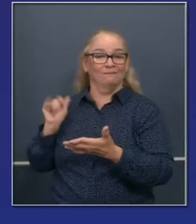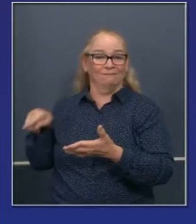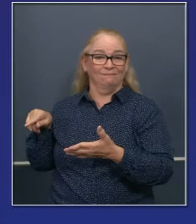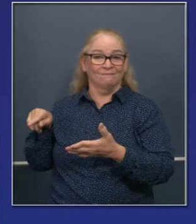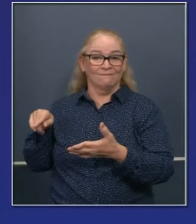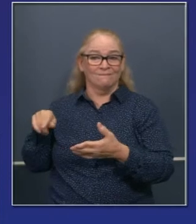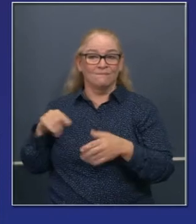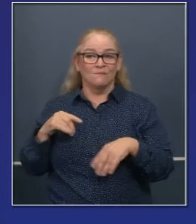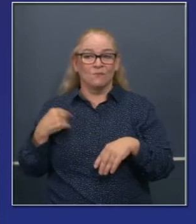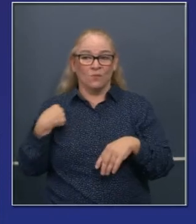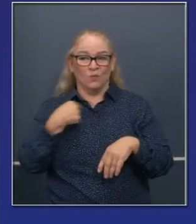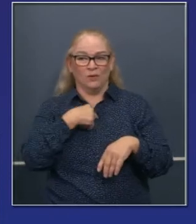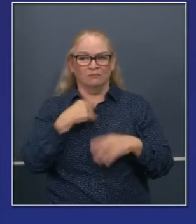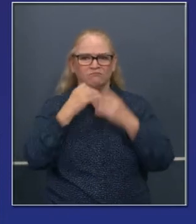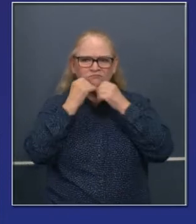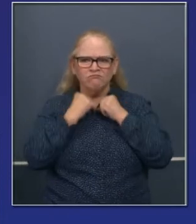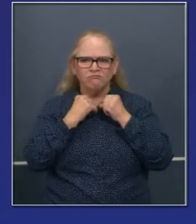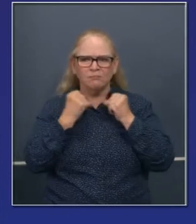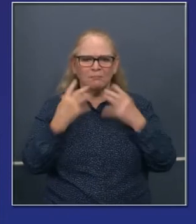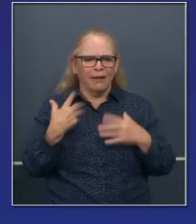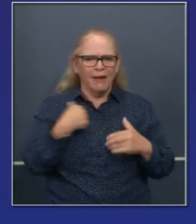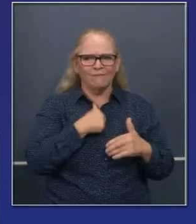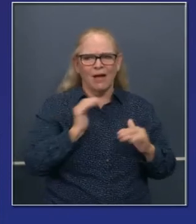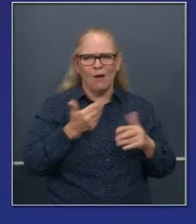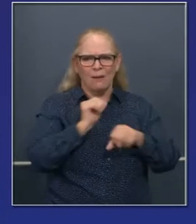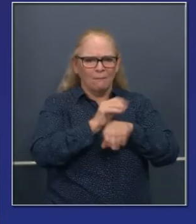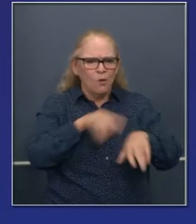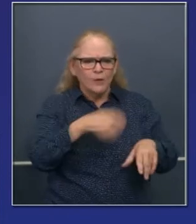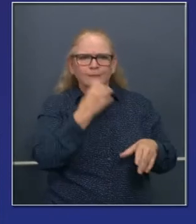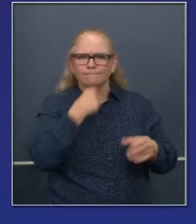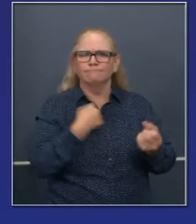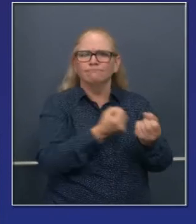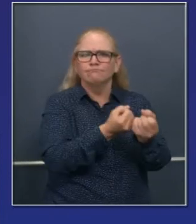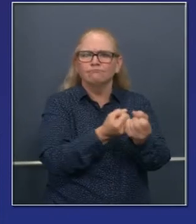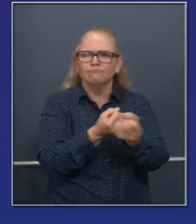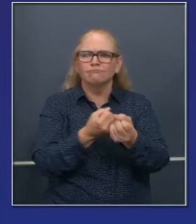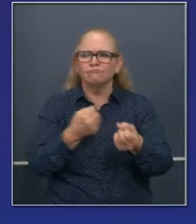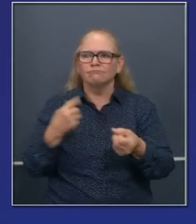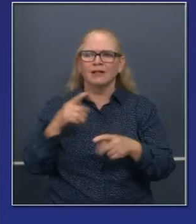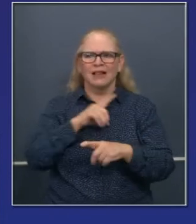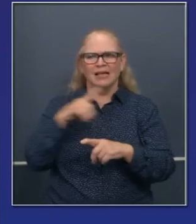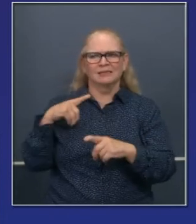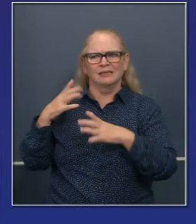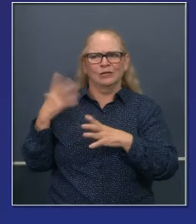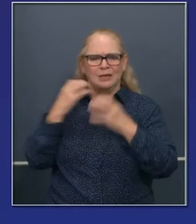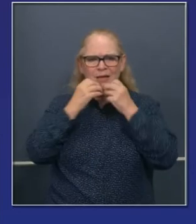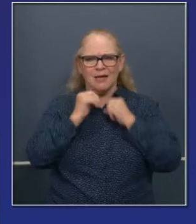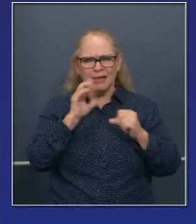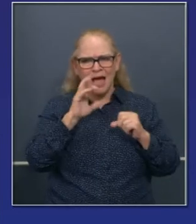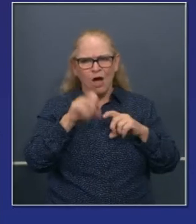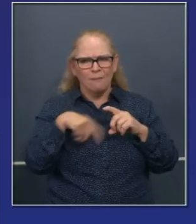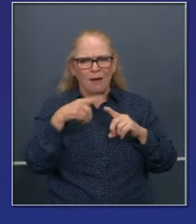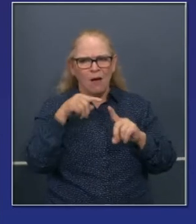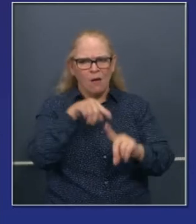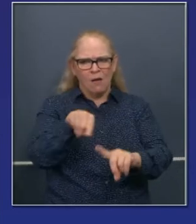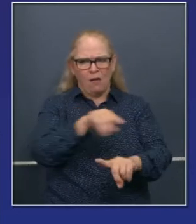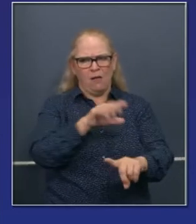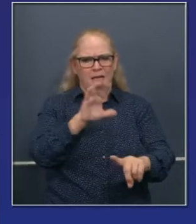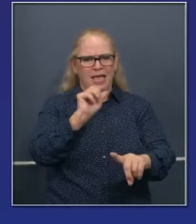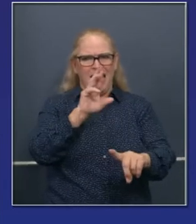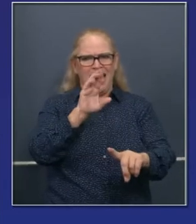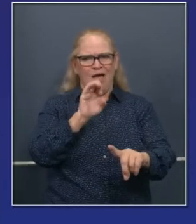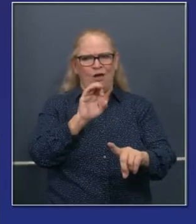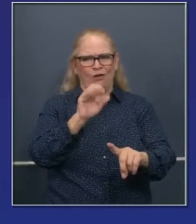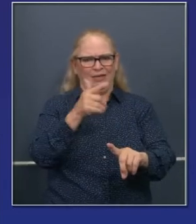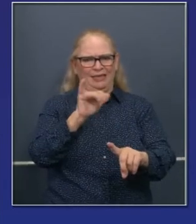administración hay muchas personas que conozco y líderes, ellos están muy interesados en la economía de las personas